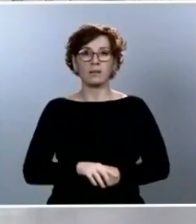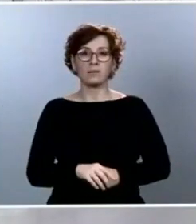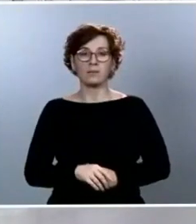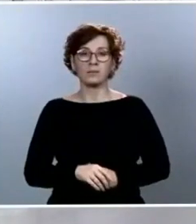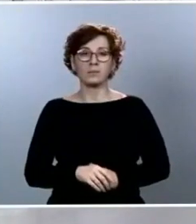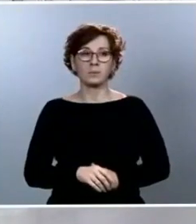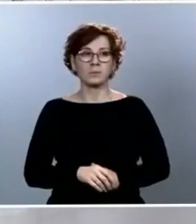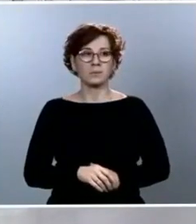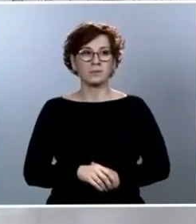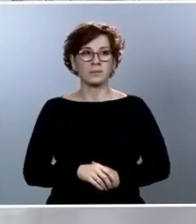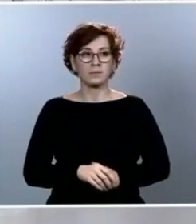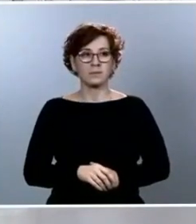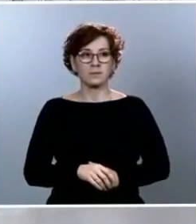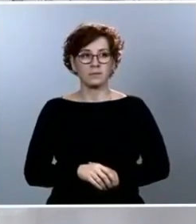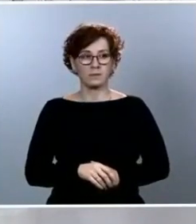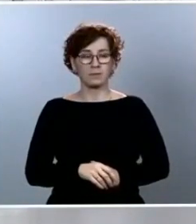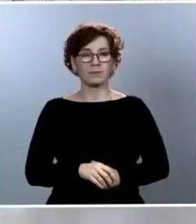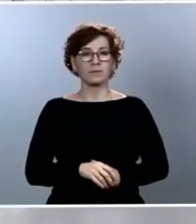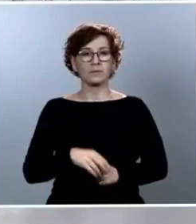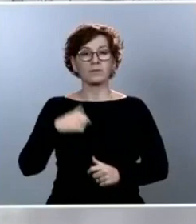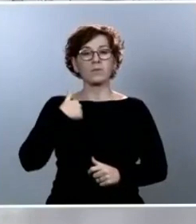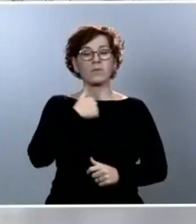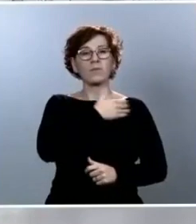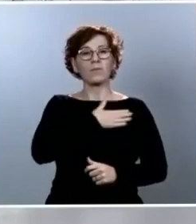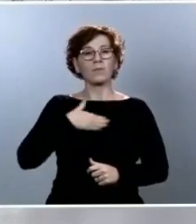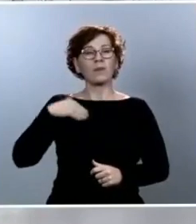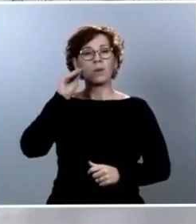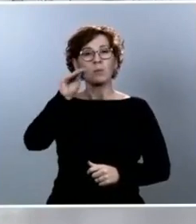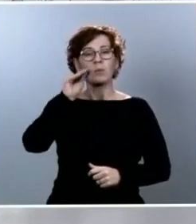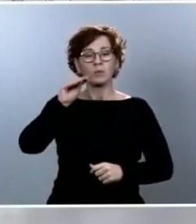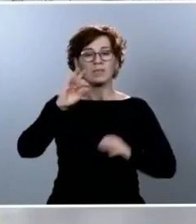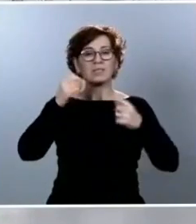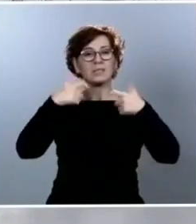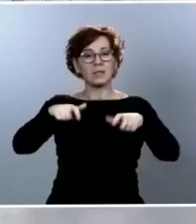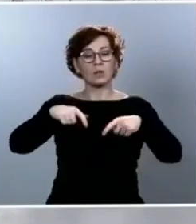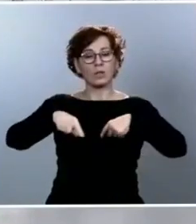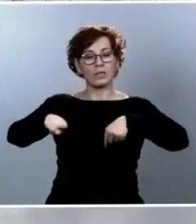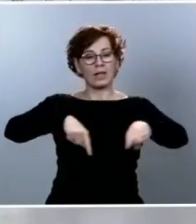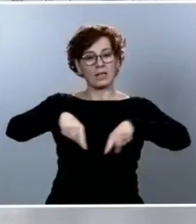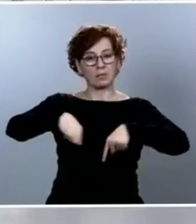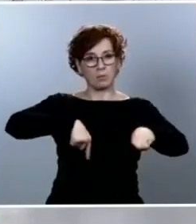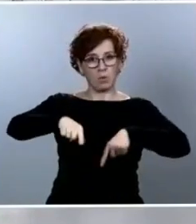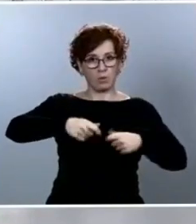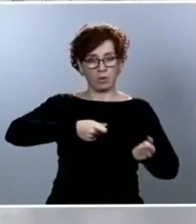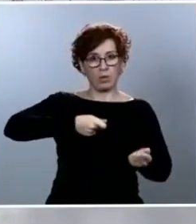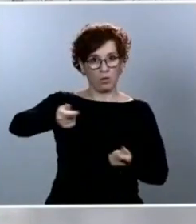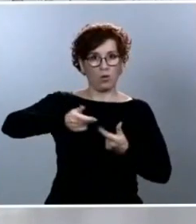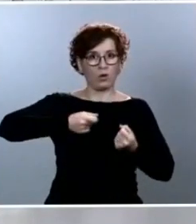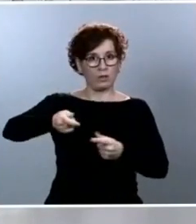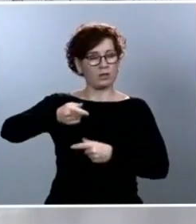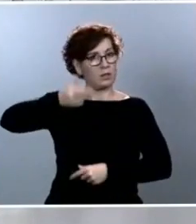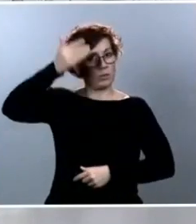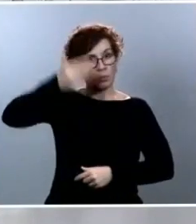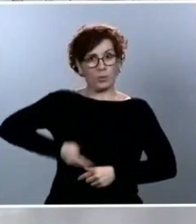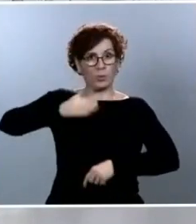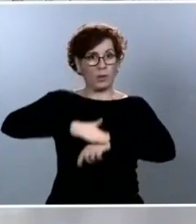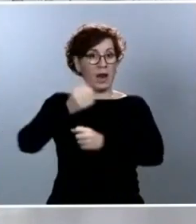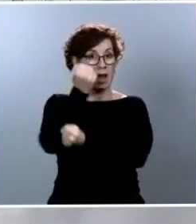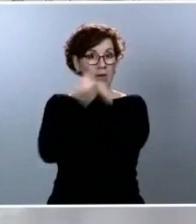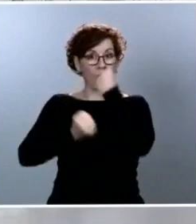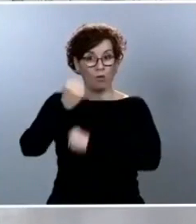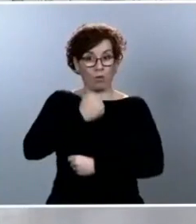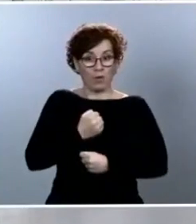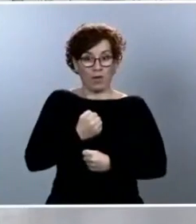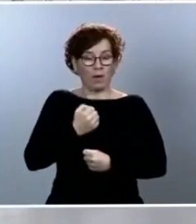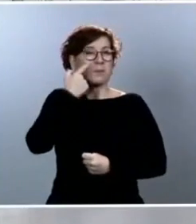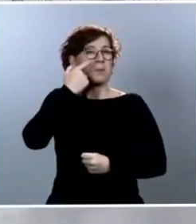Yo le quería preguntar hoy por el sector del transporte y la logística. Sabe que es un sector esencial siempre para la economía, pero en esta ocasión más que nunca debido a la